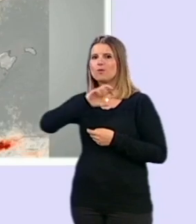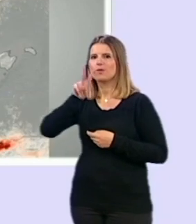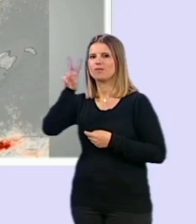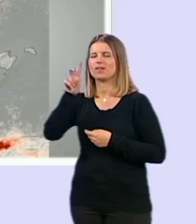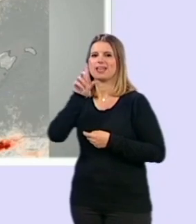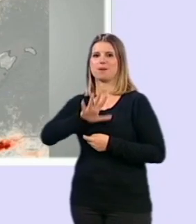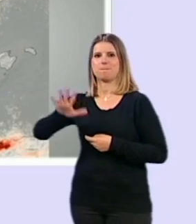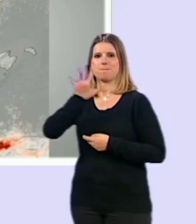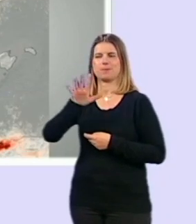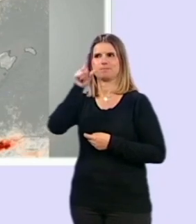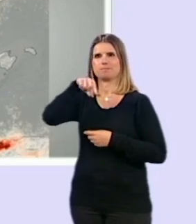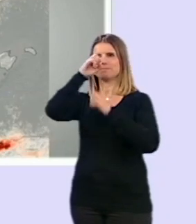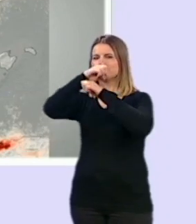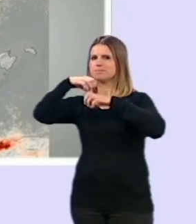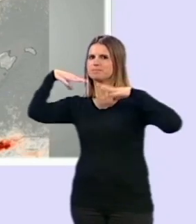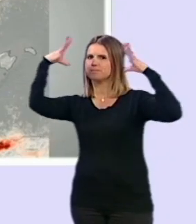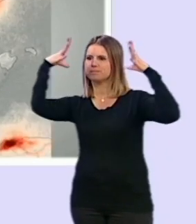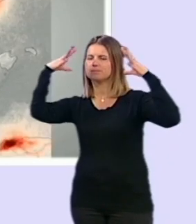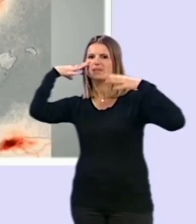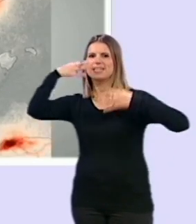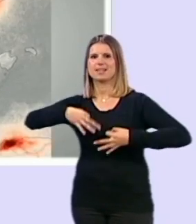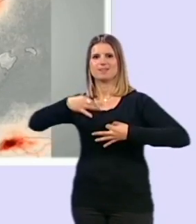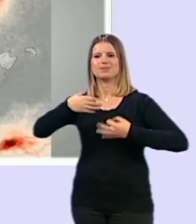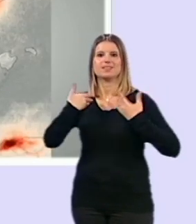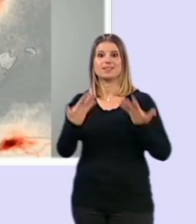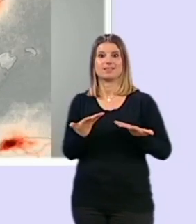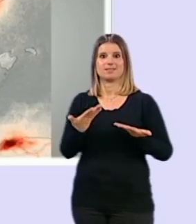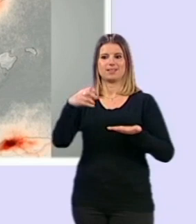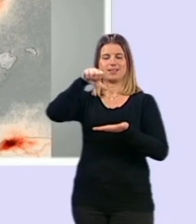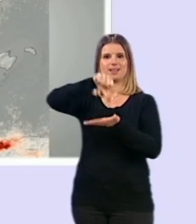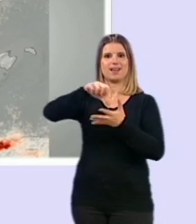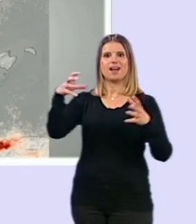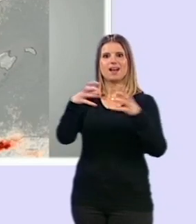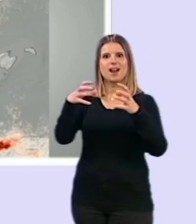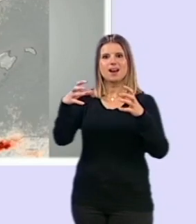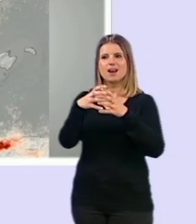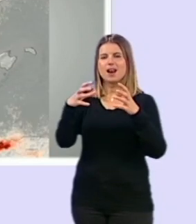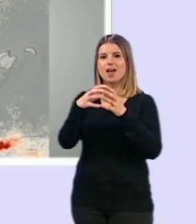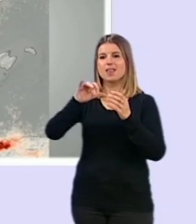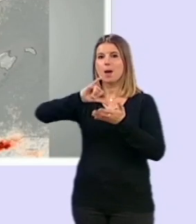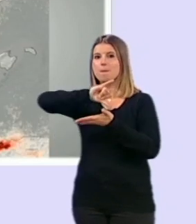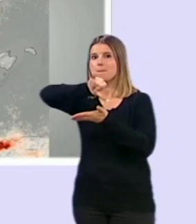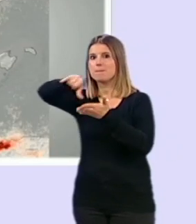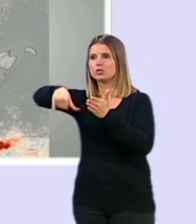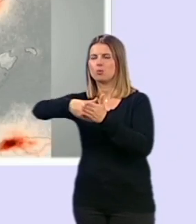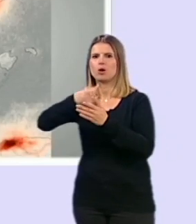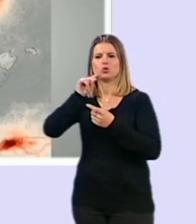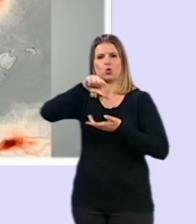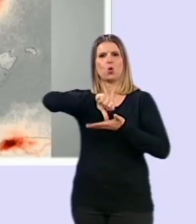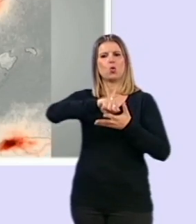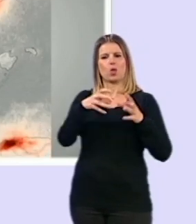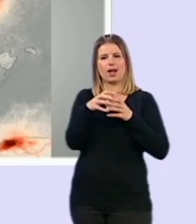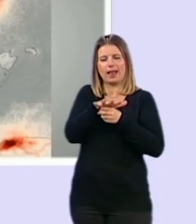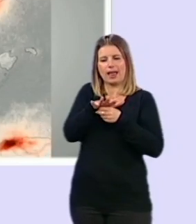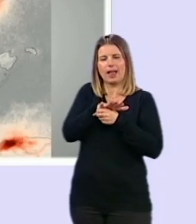hacemos una idea de realmente que Granada recibe de todo el área metropolitana, porque si vemos no solamente en la ciudad de Granada,